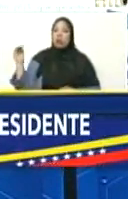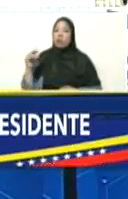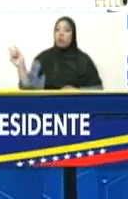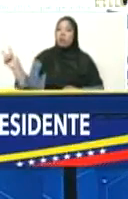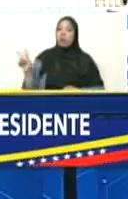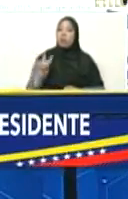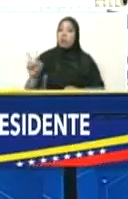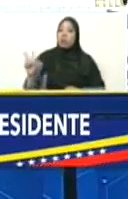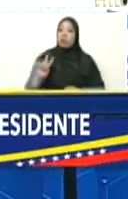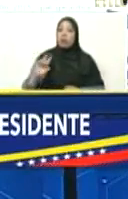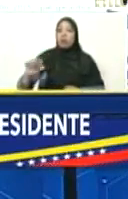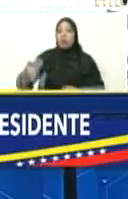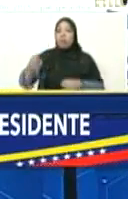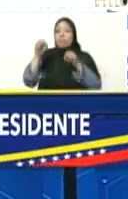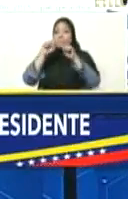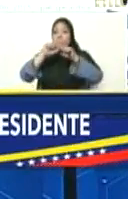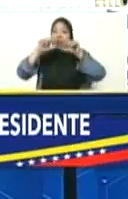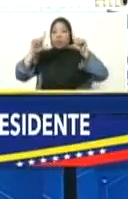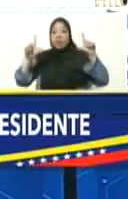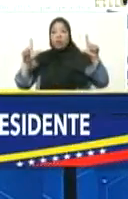quede maravillado,